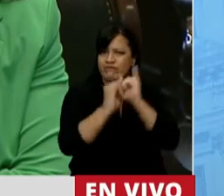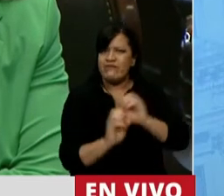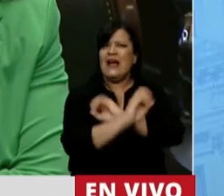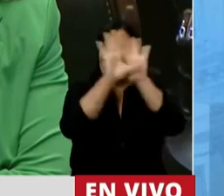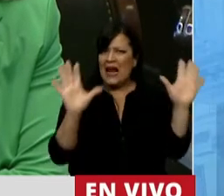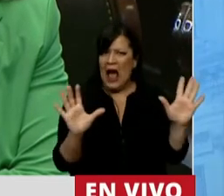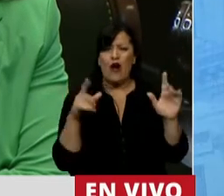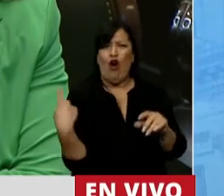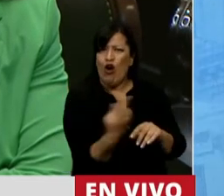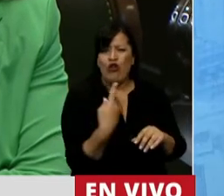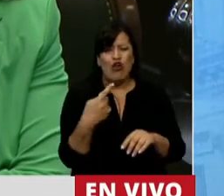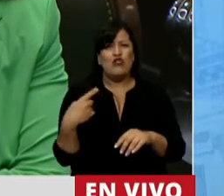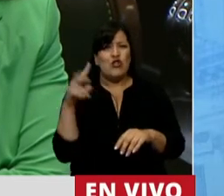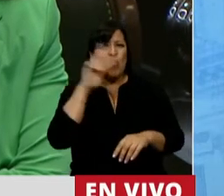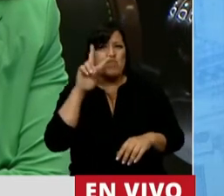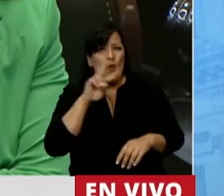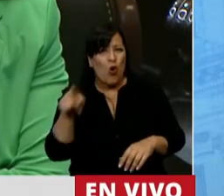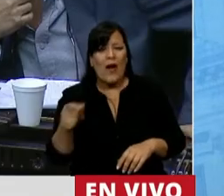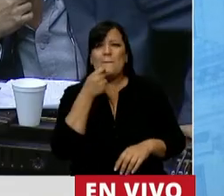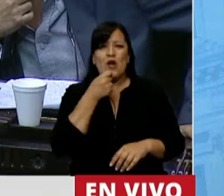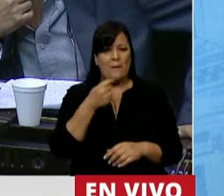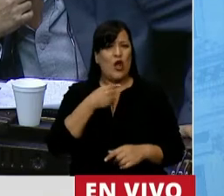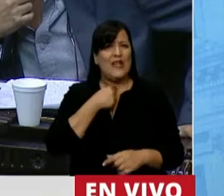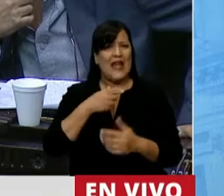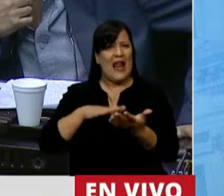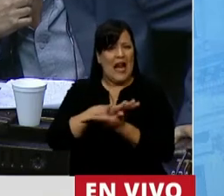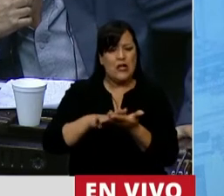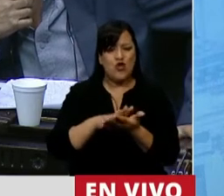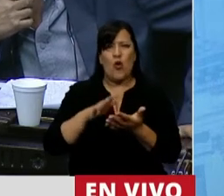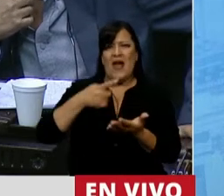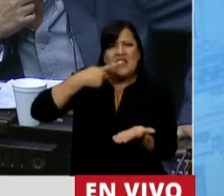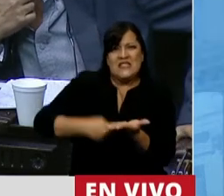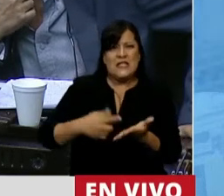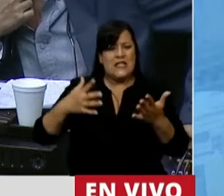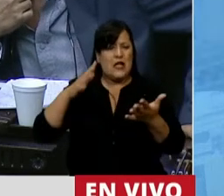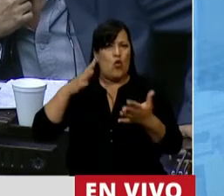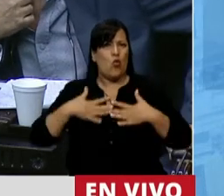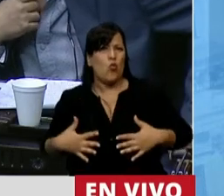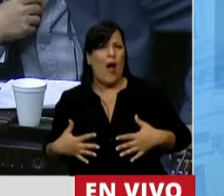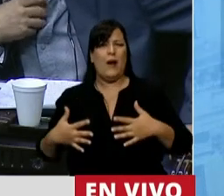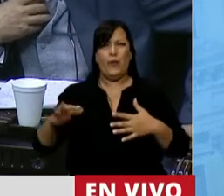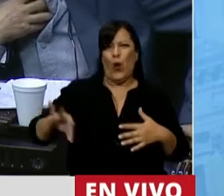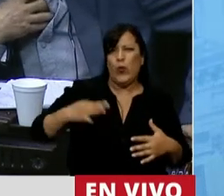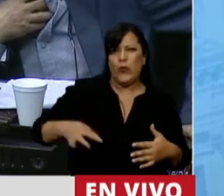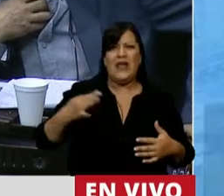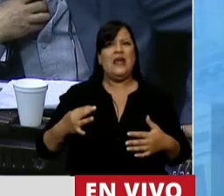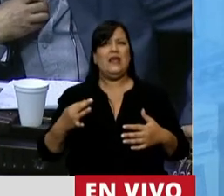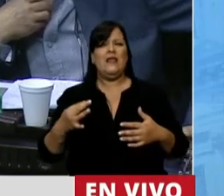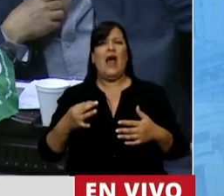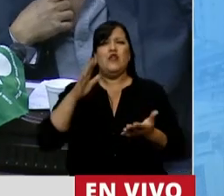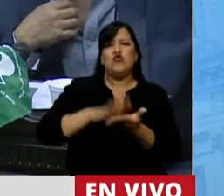poniéndonos a las mujeres cuando queremos resolver sobre nuestro cuerpo, sobre nuestra vida, sobre nuestra